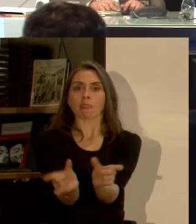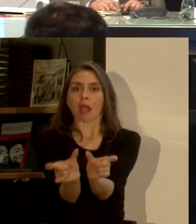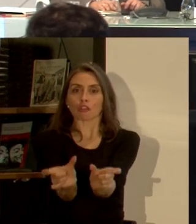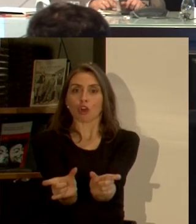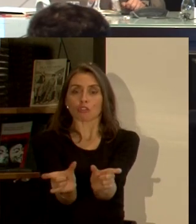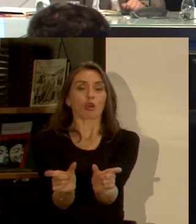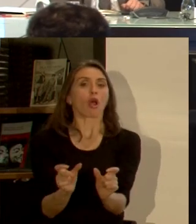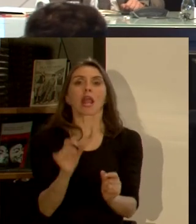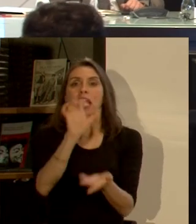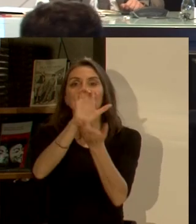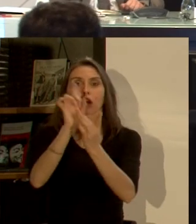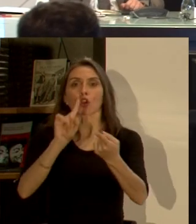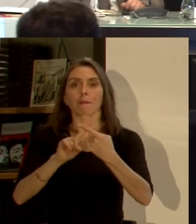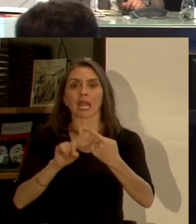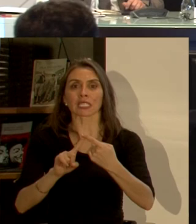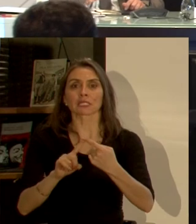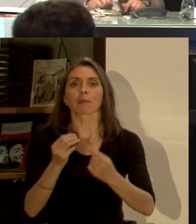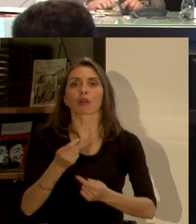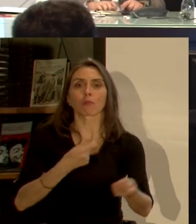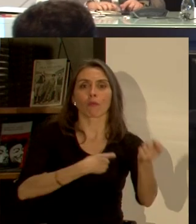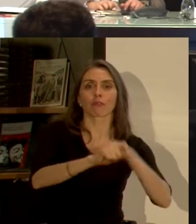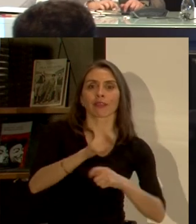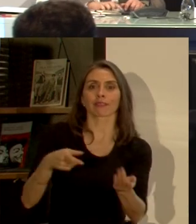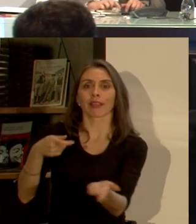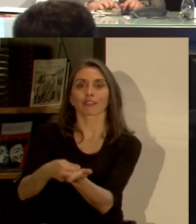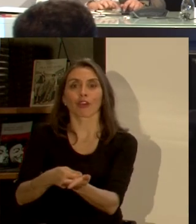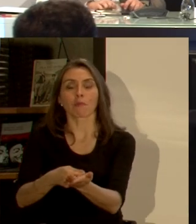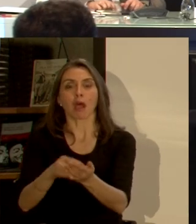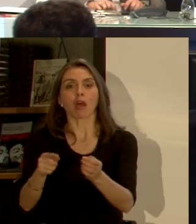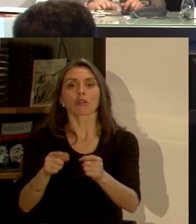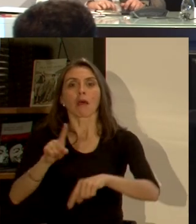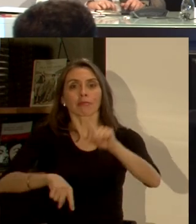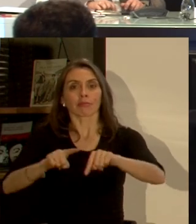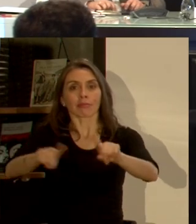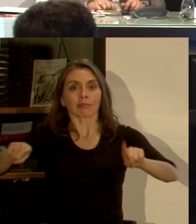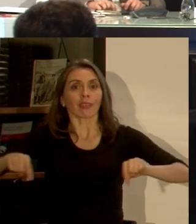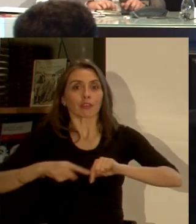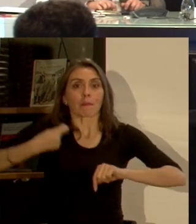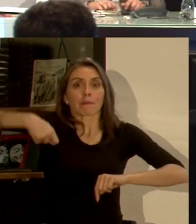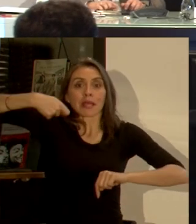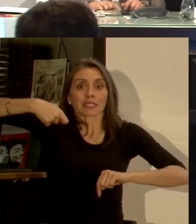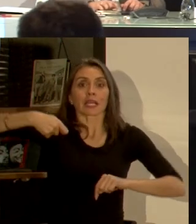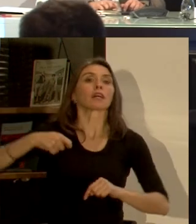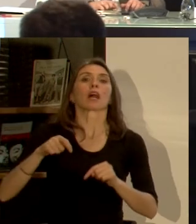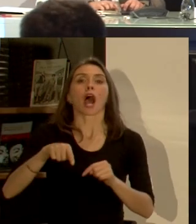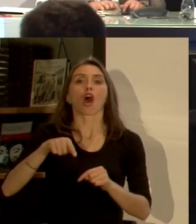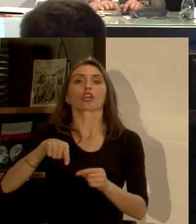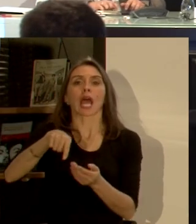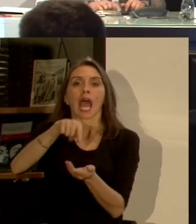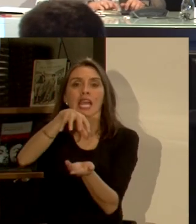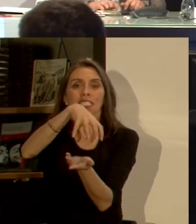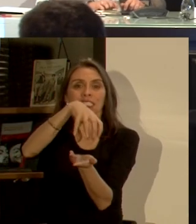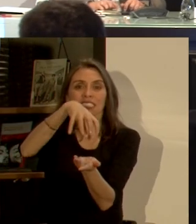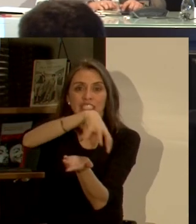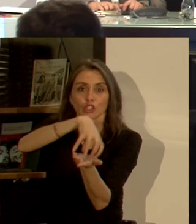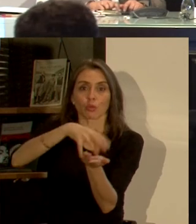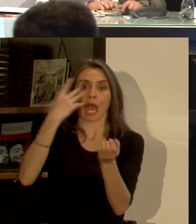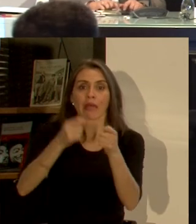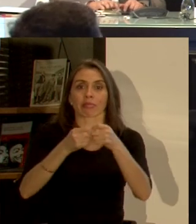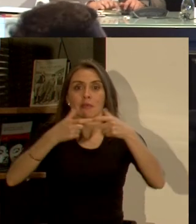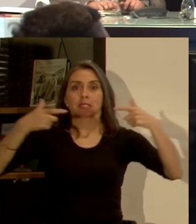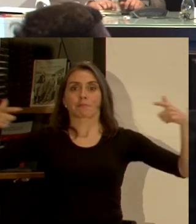podría tener una participación dentro de ese desarrollo y ahora lo mismo ocurre cuando la ciudad se contrae el suelo